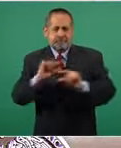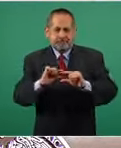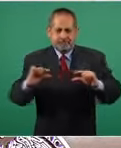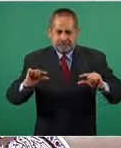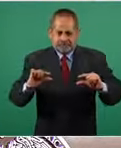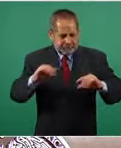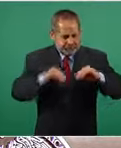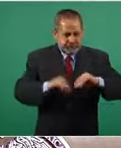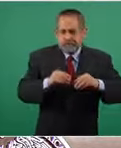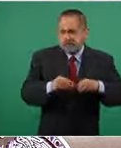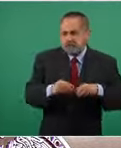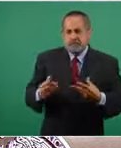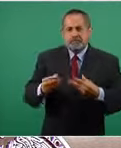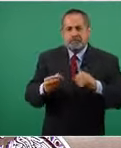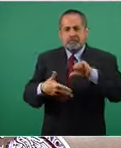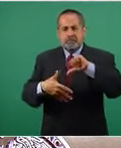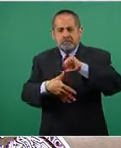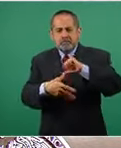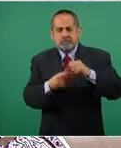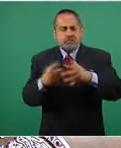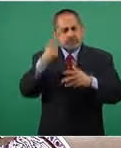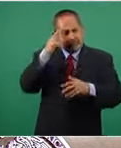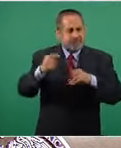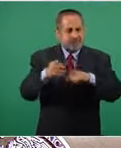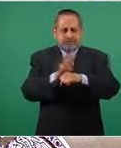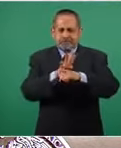para terminar con esta pandemia espantosa.